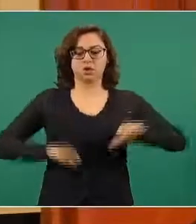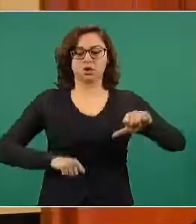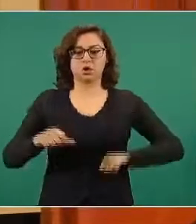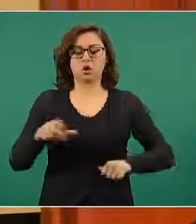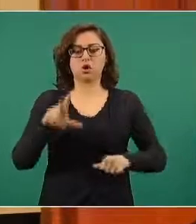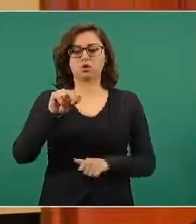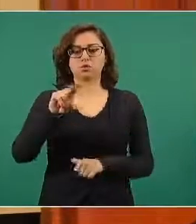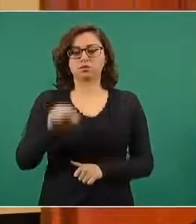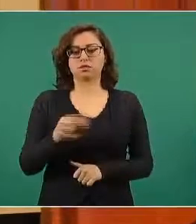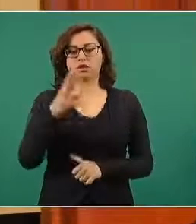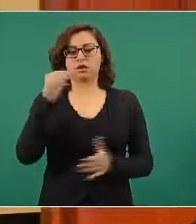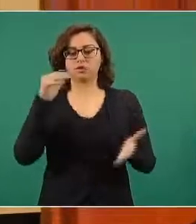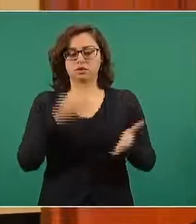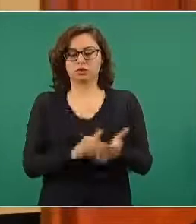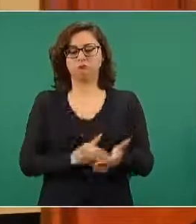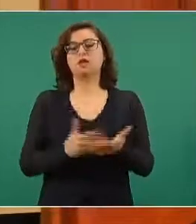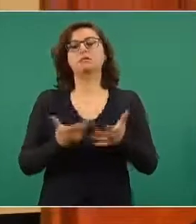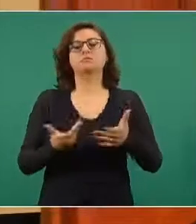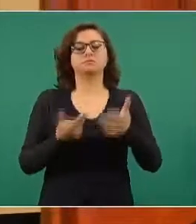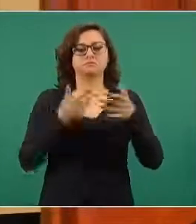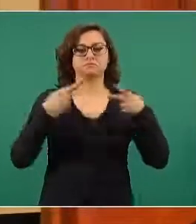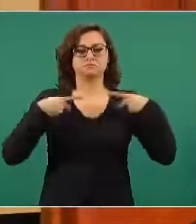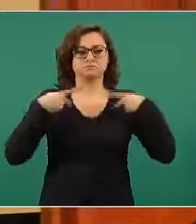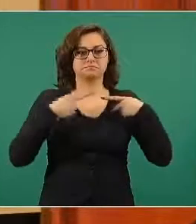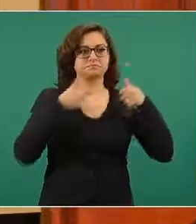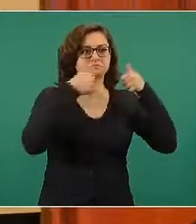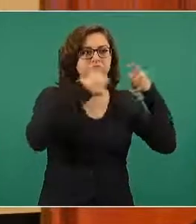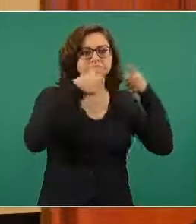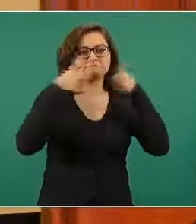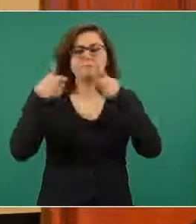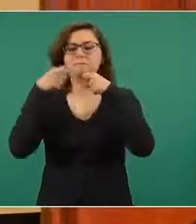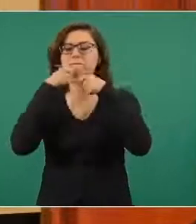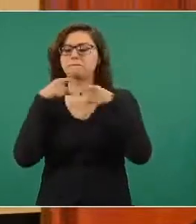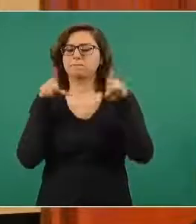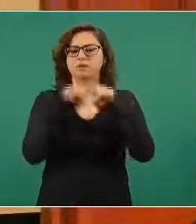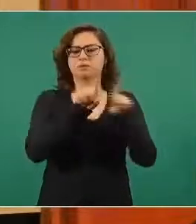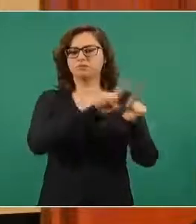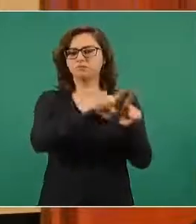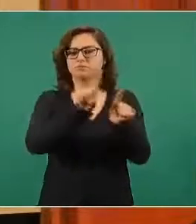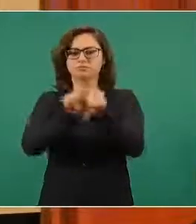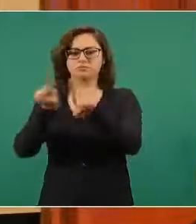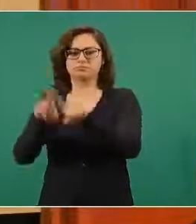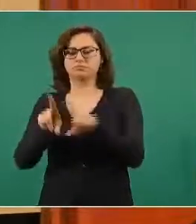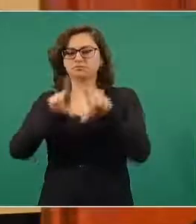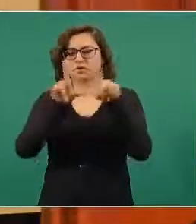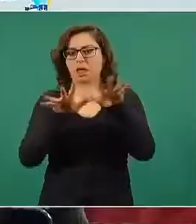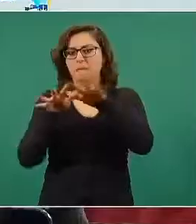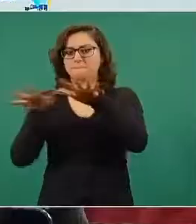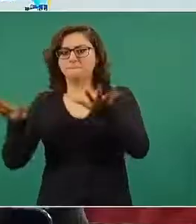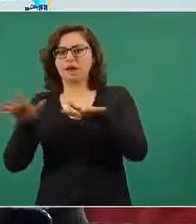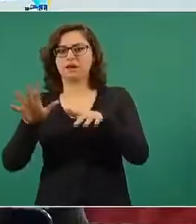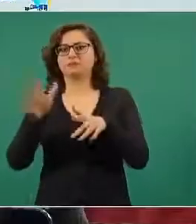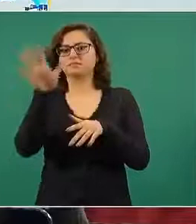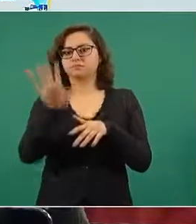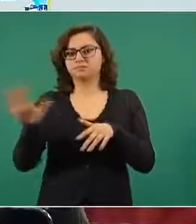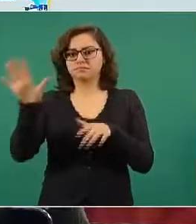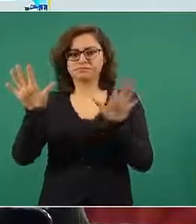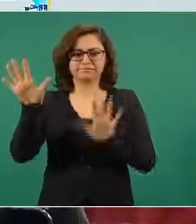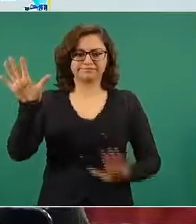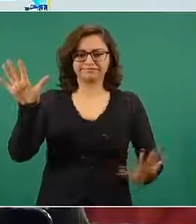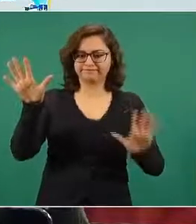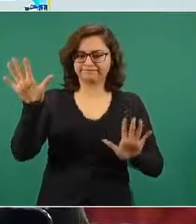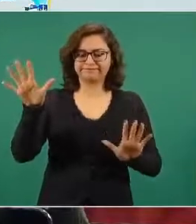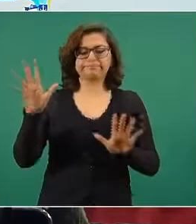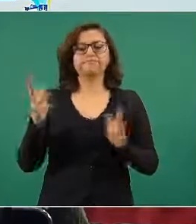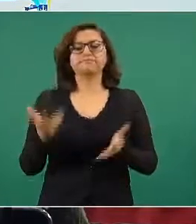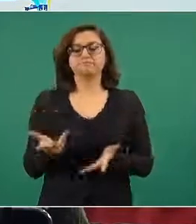396, y así una serie de elementos en operaciones en Golfo y Pacífico, en el ejercicio del Estado de Derecho en